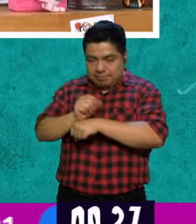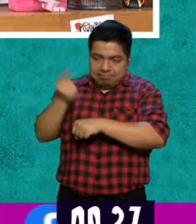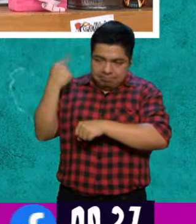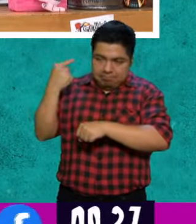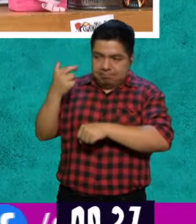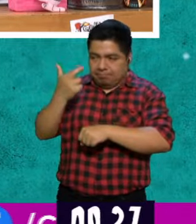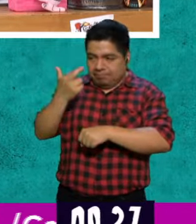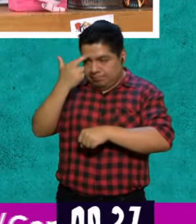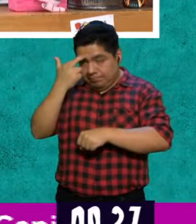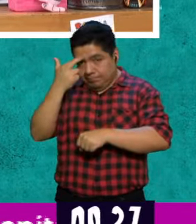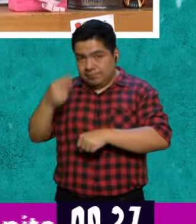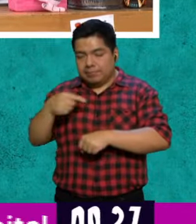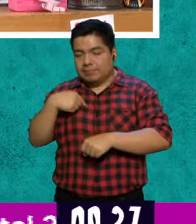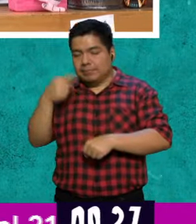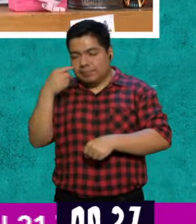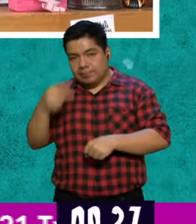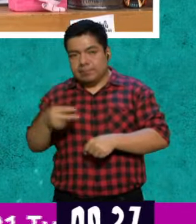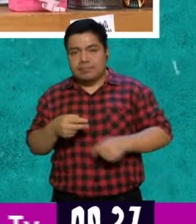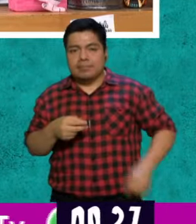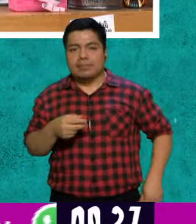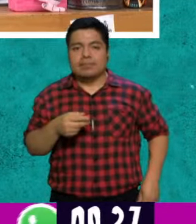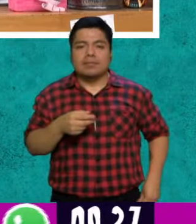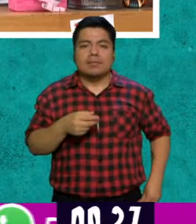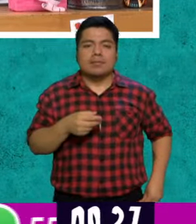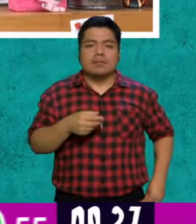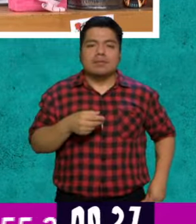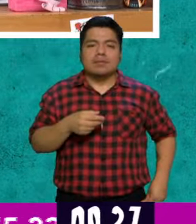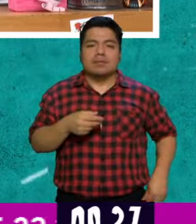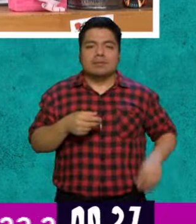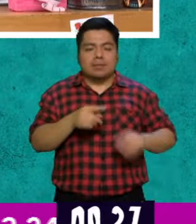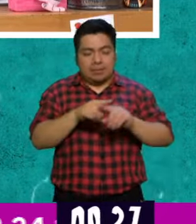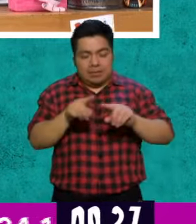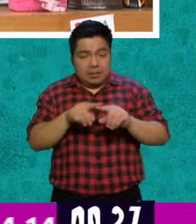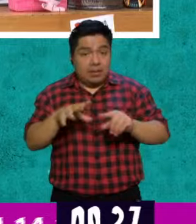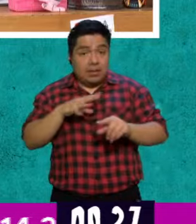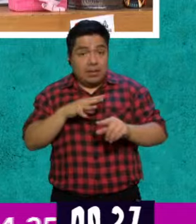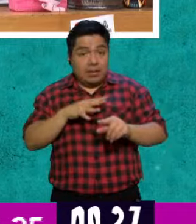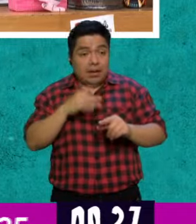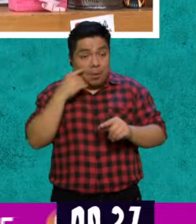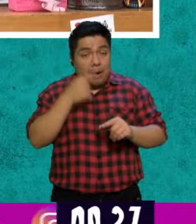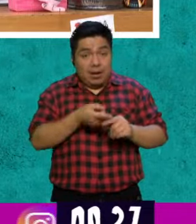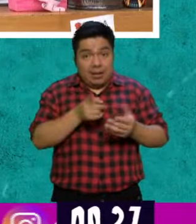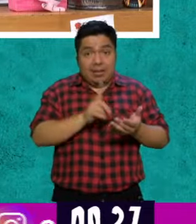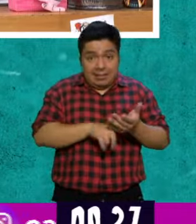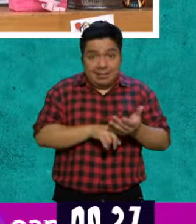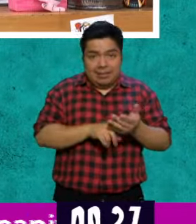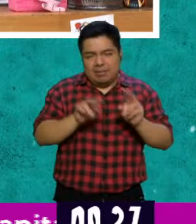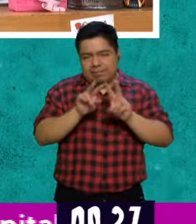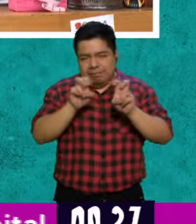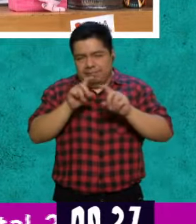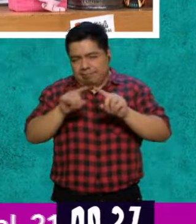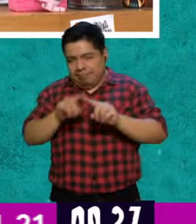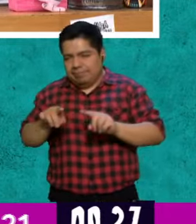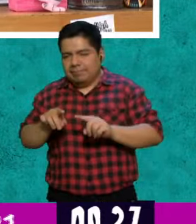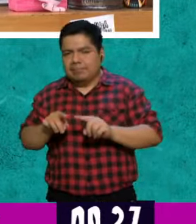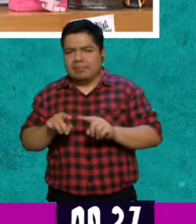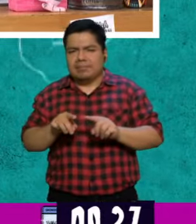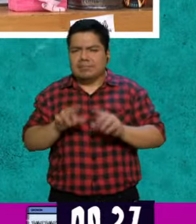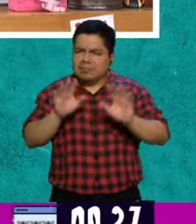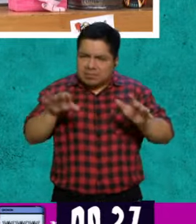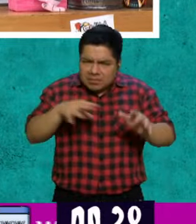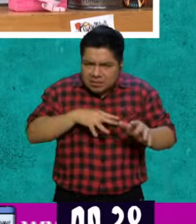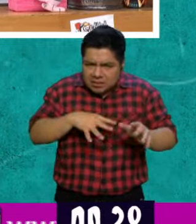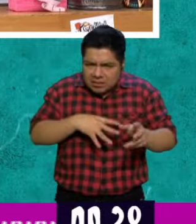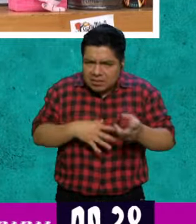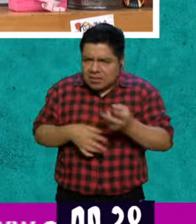Mífer, que por cierto te tengo que contar, que el charro no me dejó ligar, pero bueno, ese es otro tema. ¿Se acuerdan que la